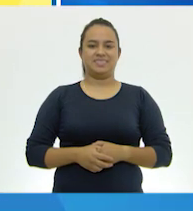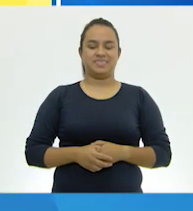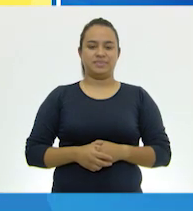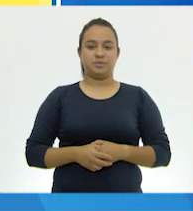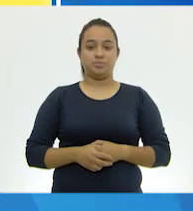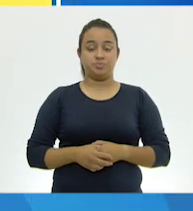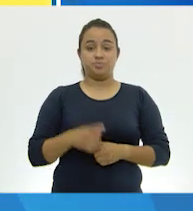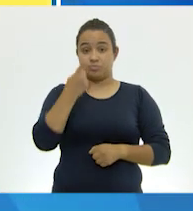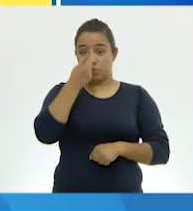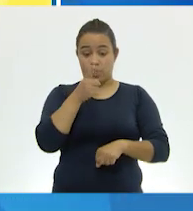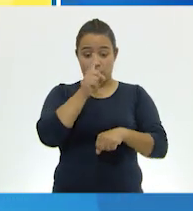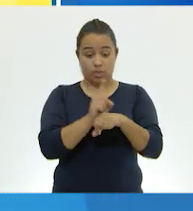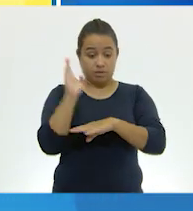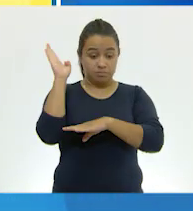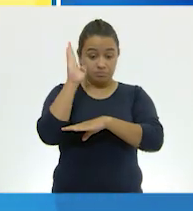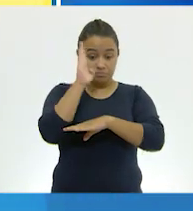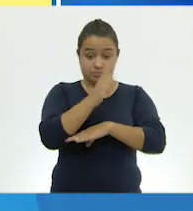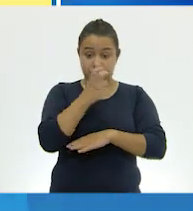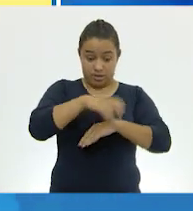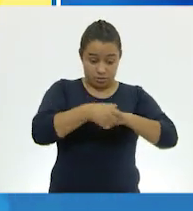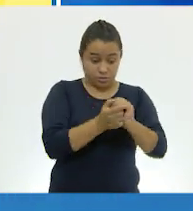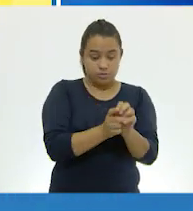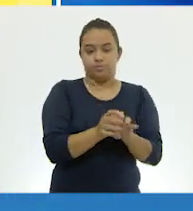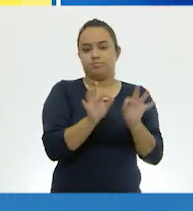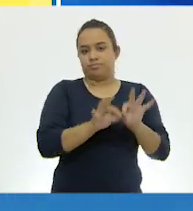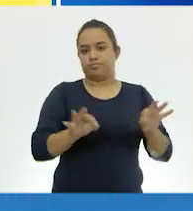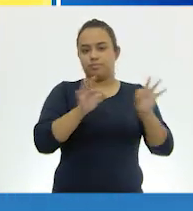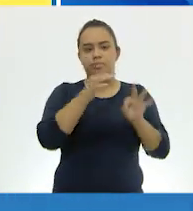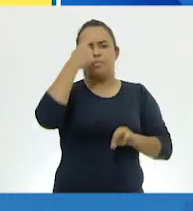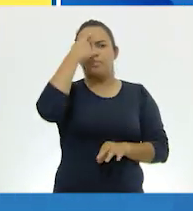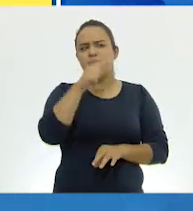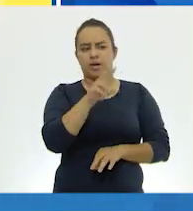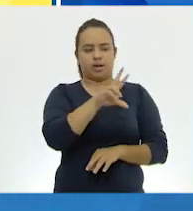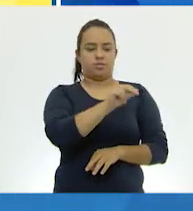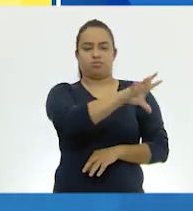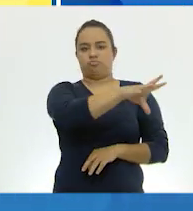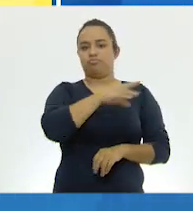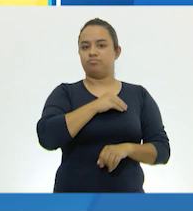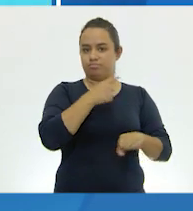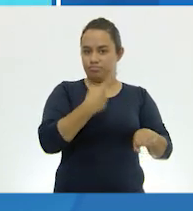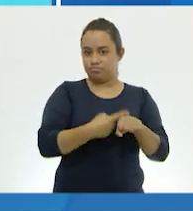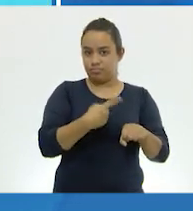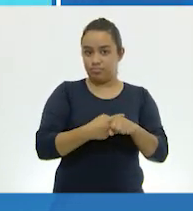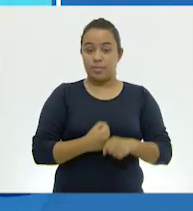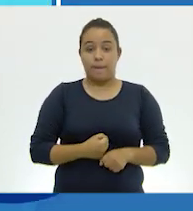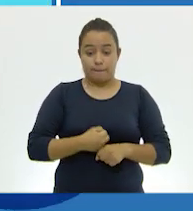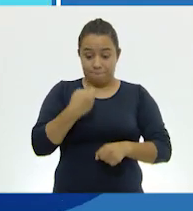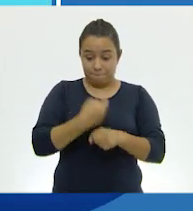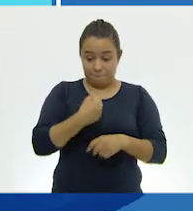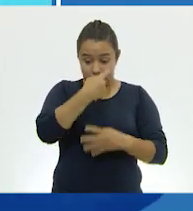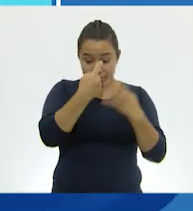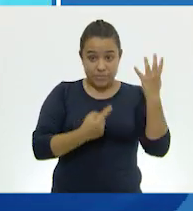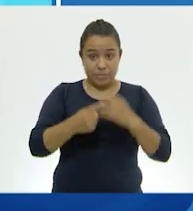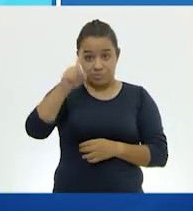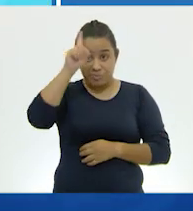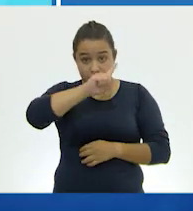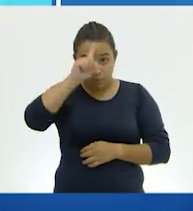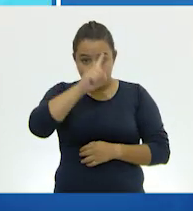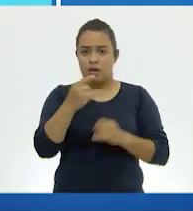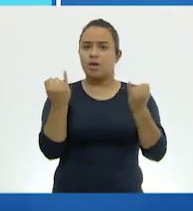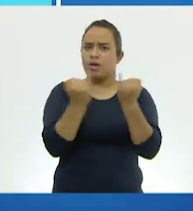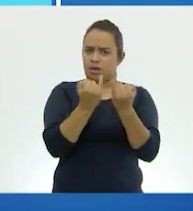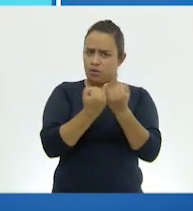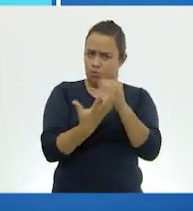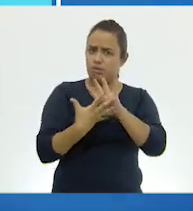Lavarnos las manos varias veces al día es importante para prevenir cualquier enfermedad. Sigue estos pasos para